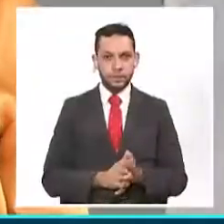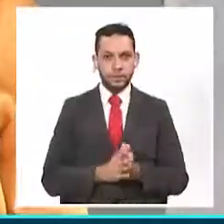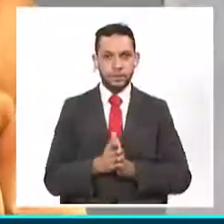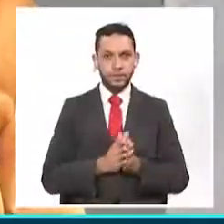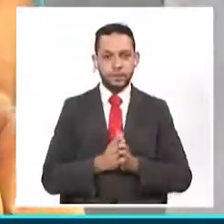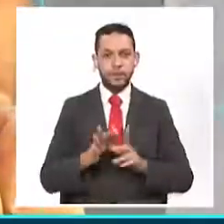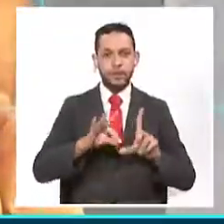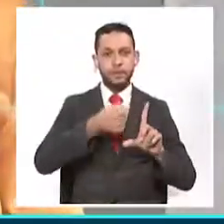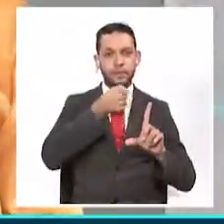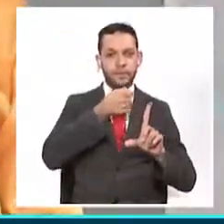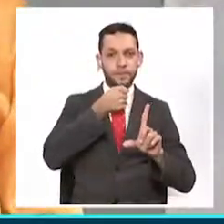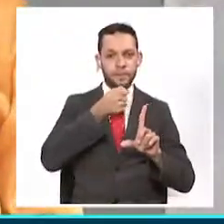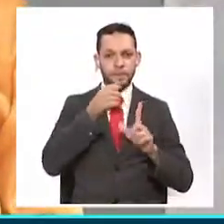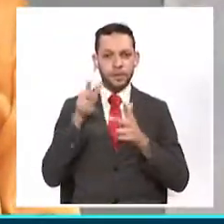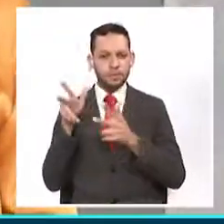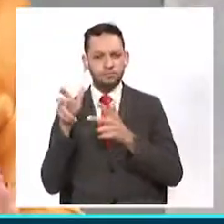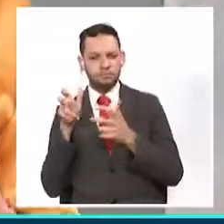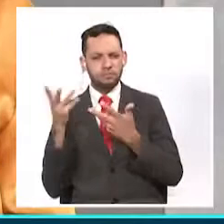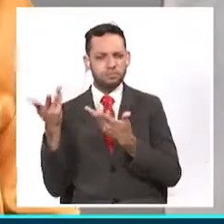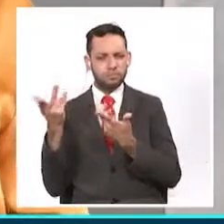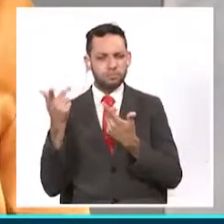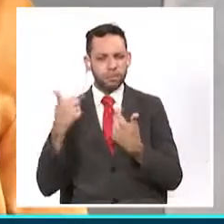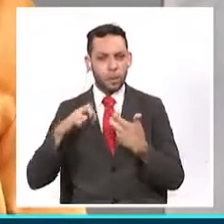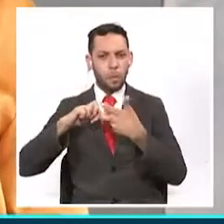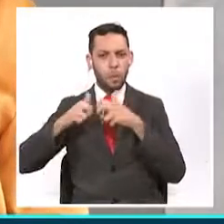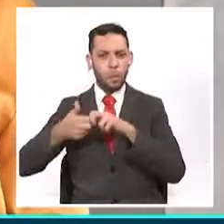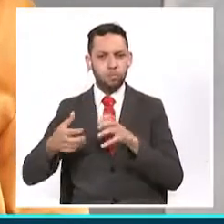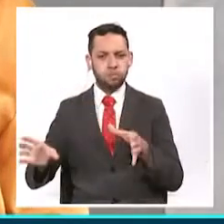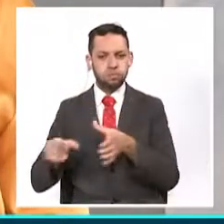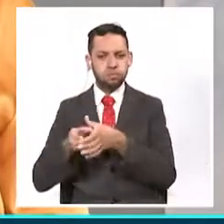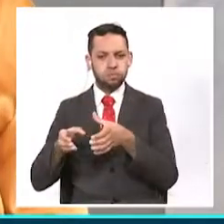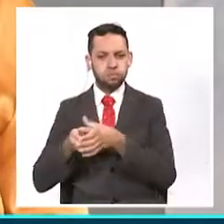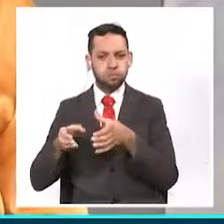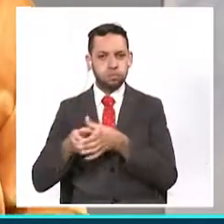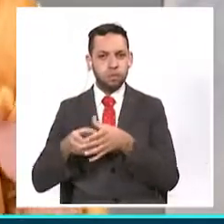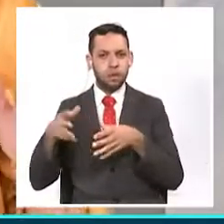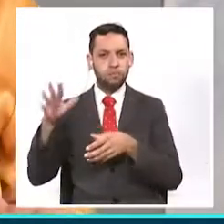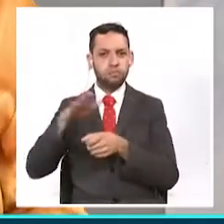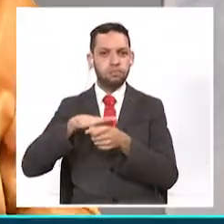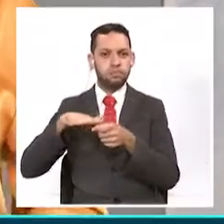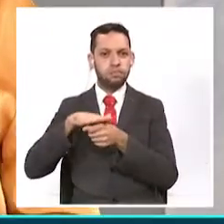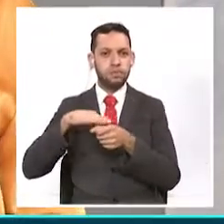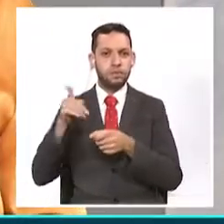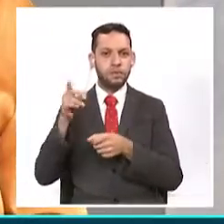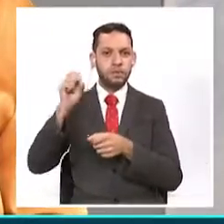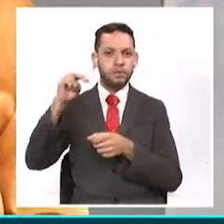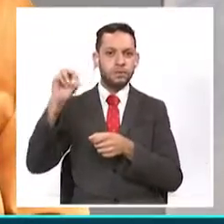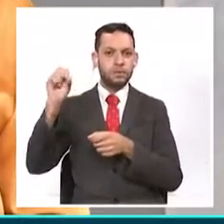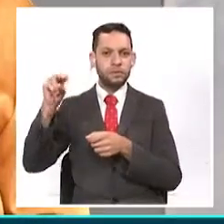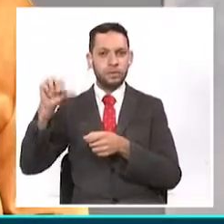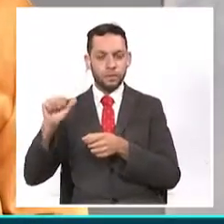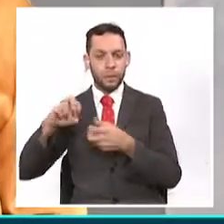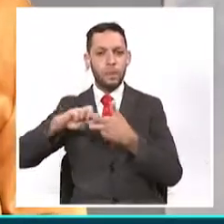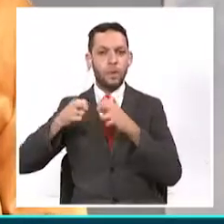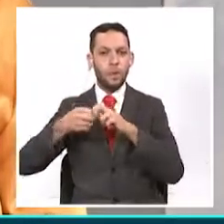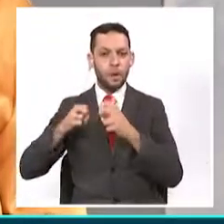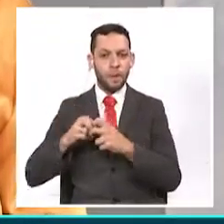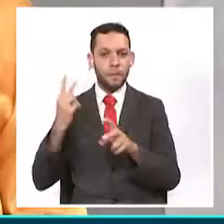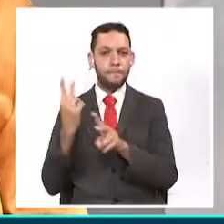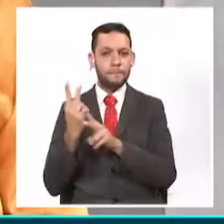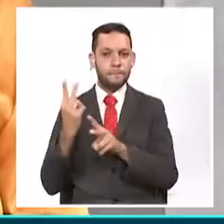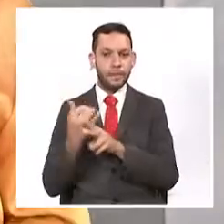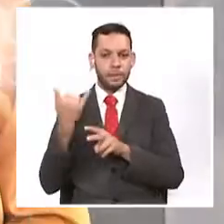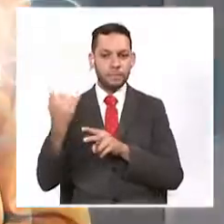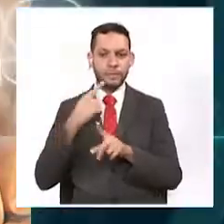Telecafé Noticias conoció una denuncia sobre posibles grupos delincuenciales en el sector de Villa Santana que al parecer estarían ocasionando inseguridad en la